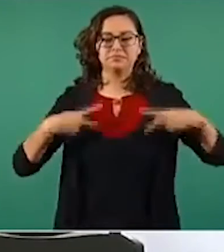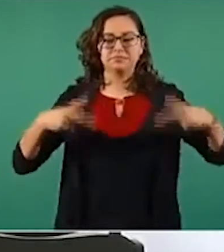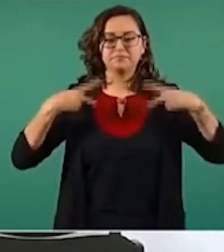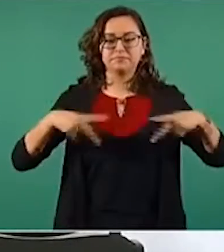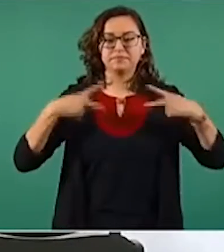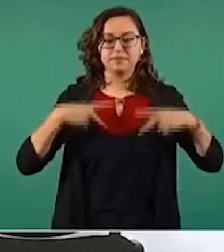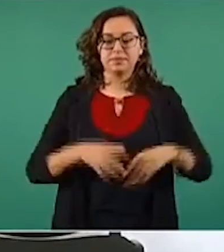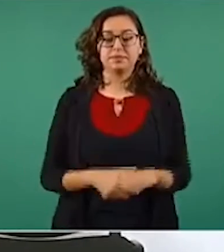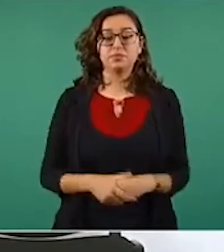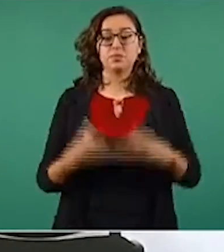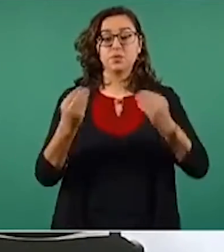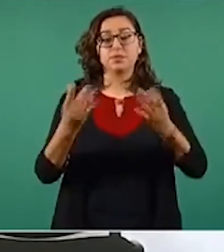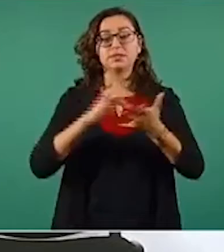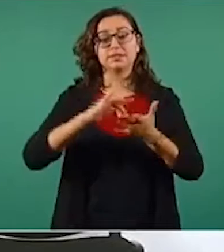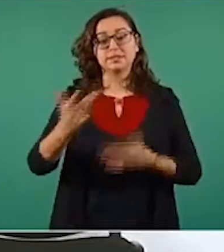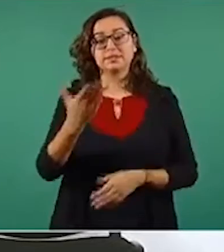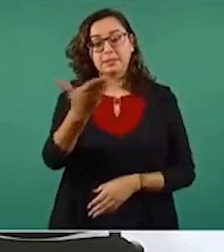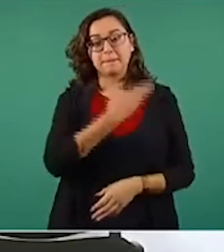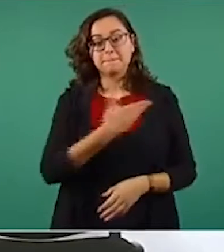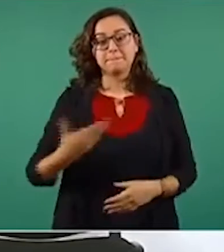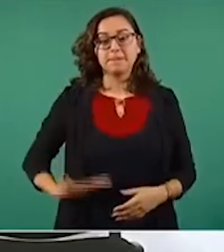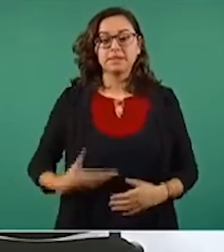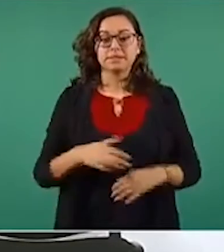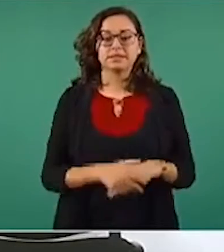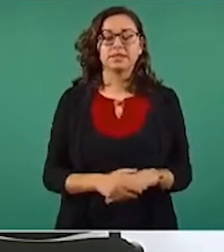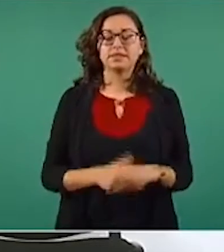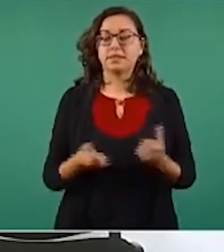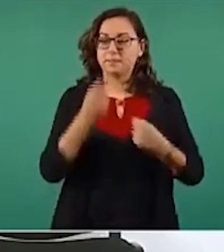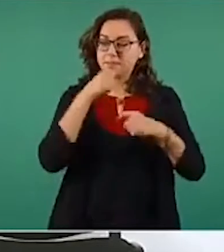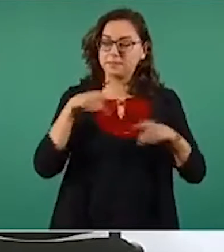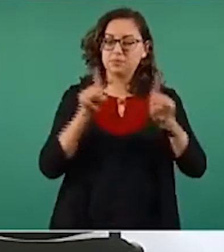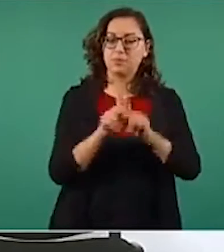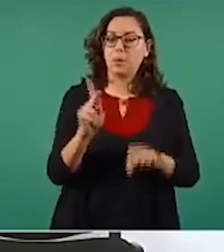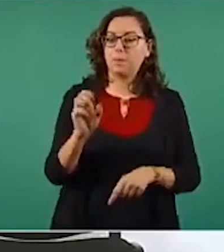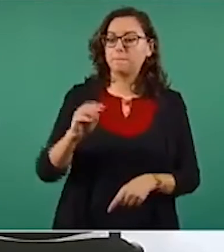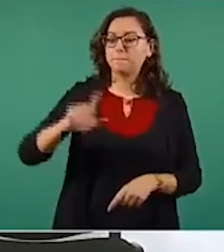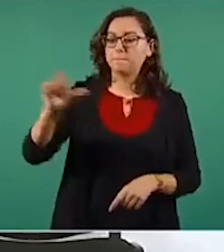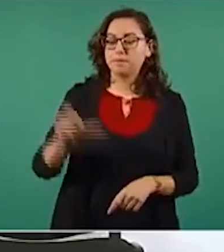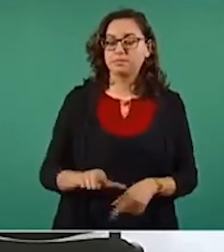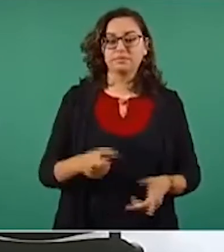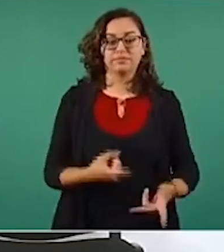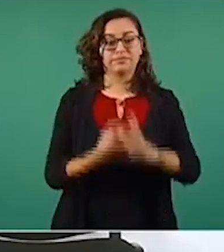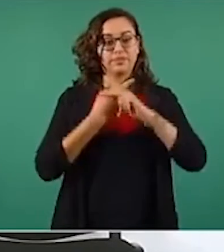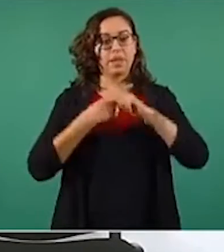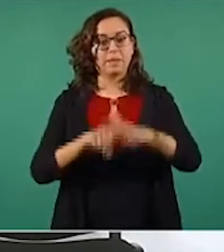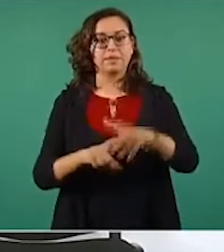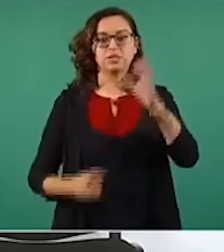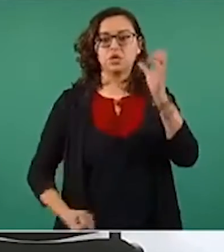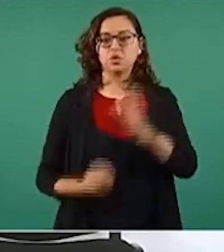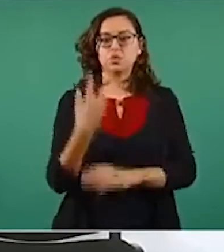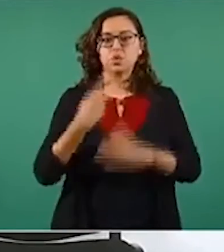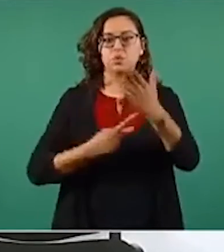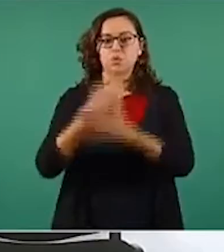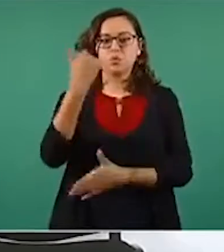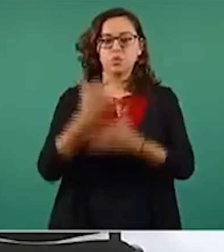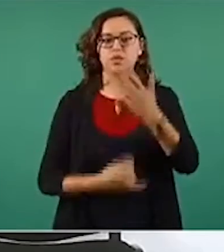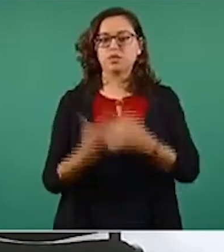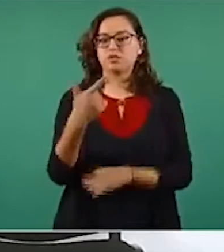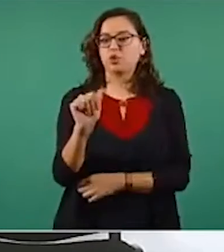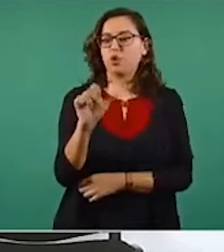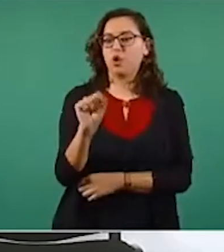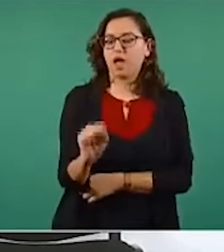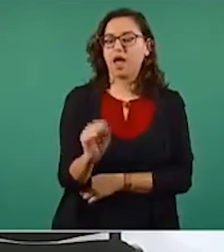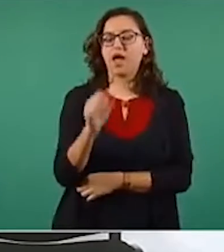usted, Presidente, a PEMEX por haber elegido la Ciudad de México como el primer lugar en donde empieza a distribuirse GAT